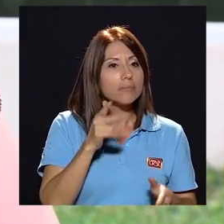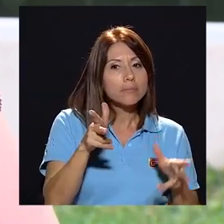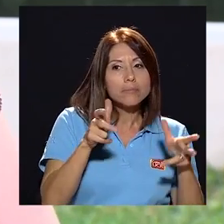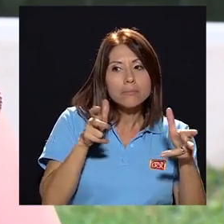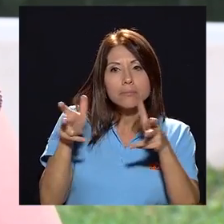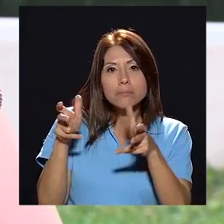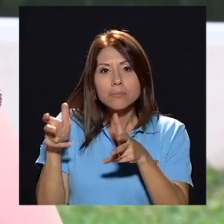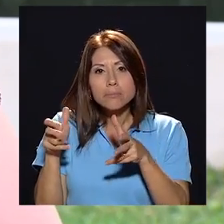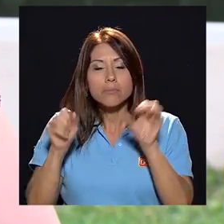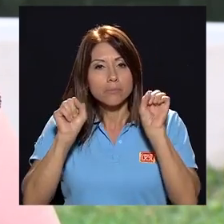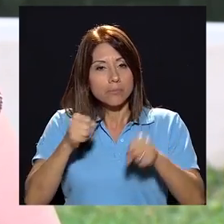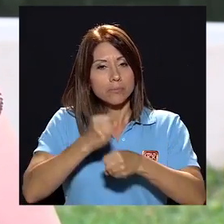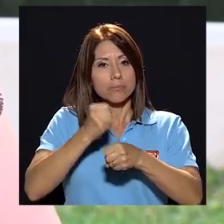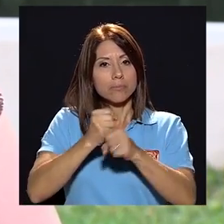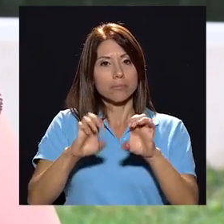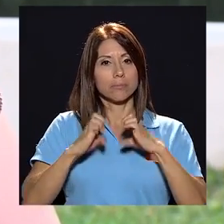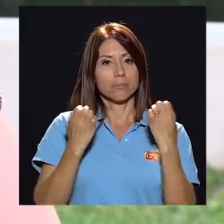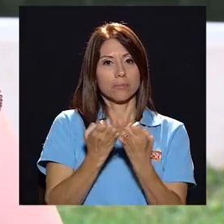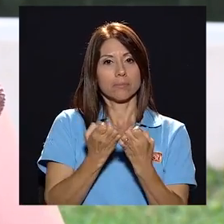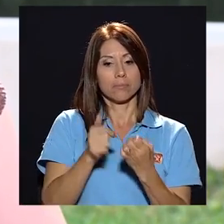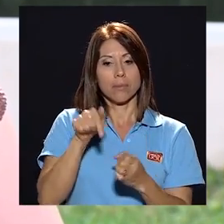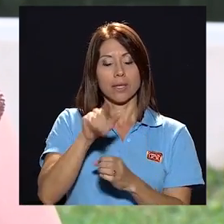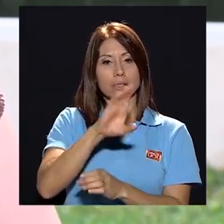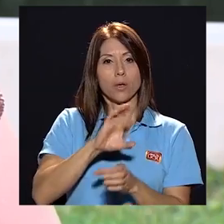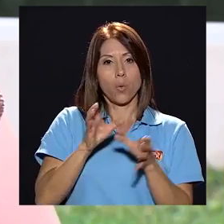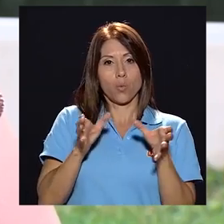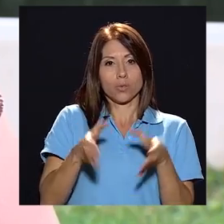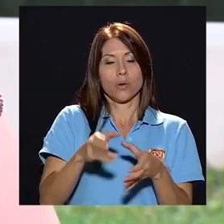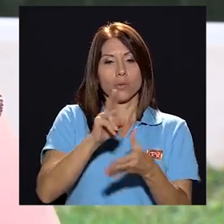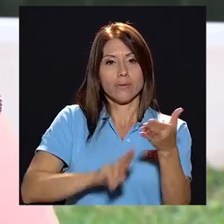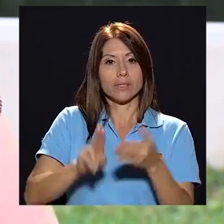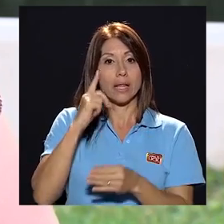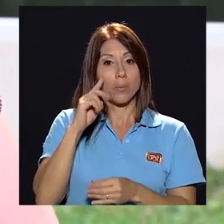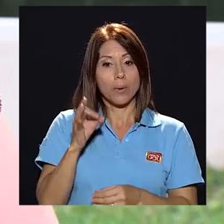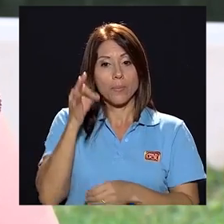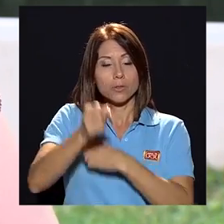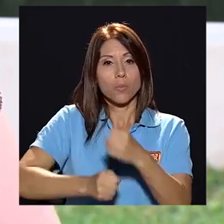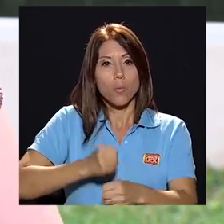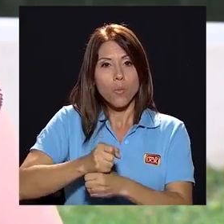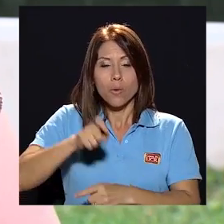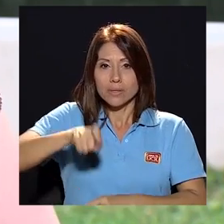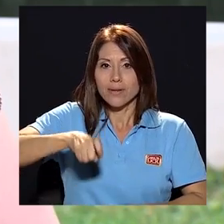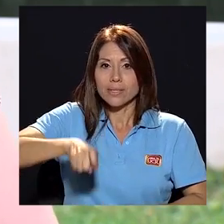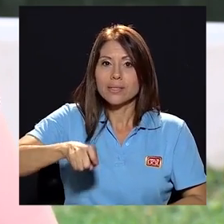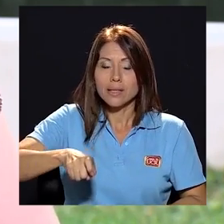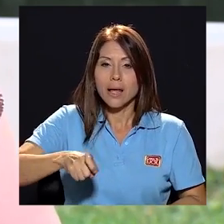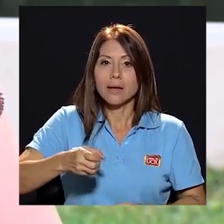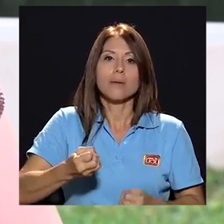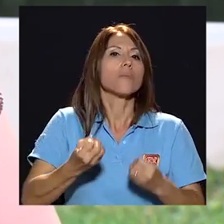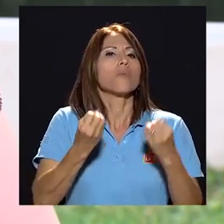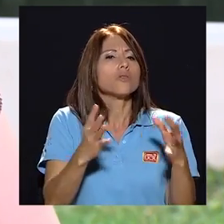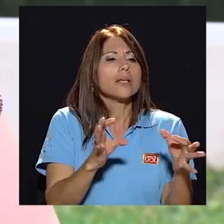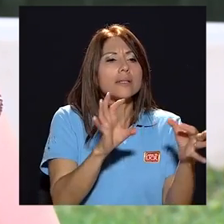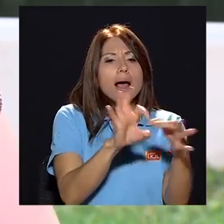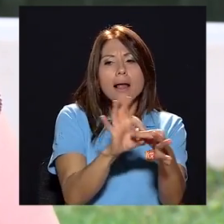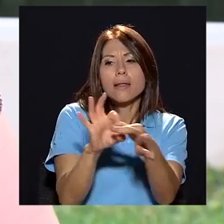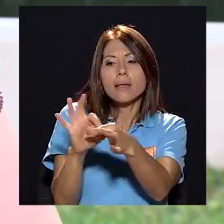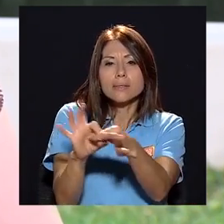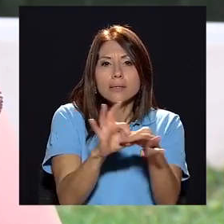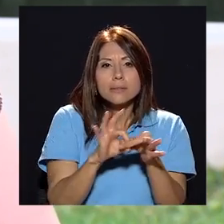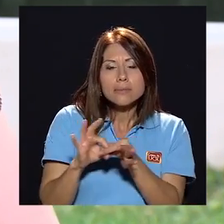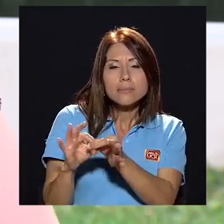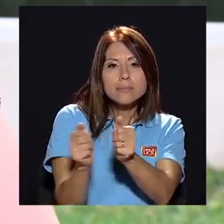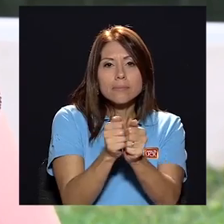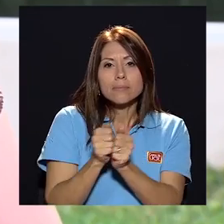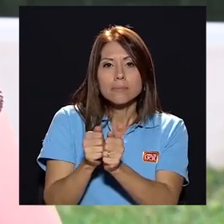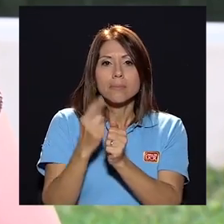escuchar que puedo trabajar en equipo y en este consejo universitario para el próximo año se va a necesitar mantener muchas alianzas